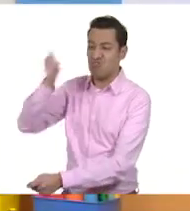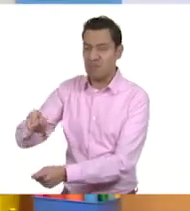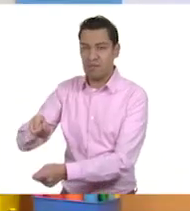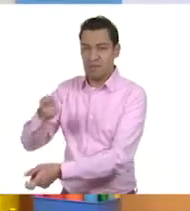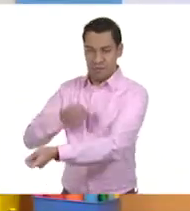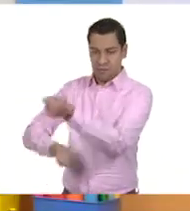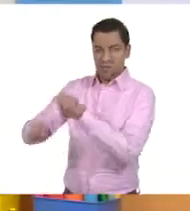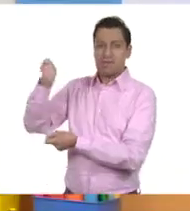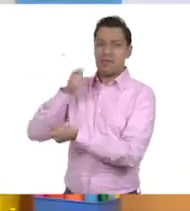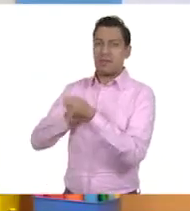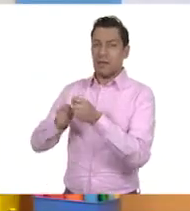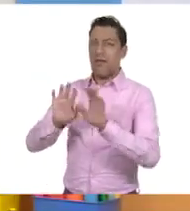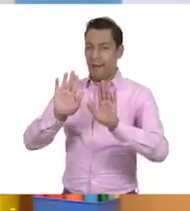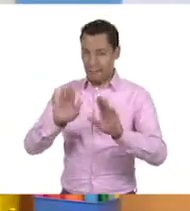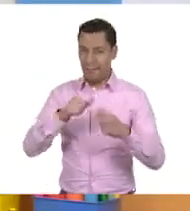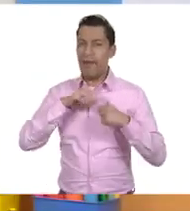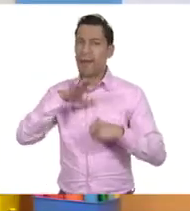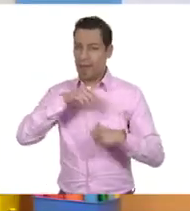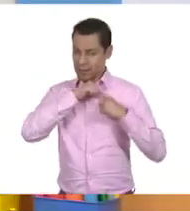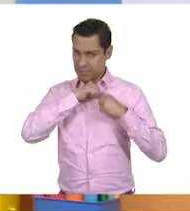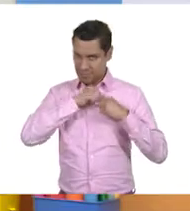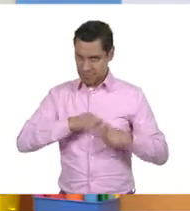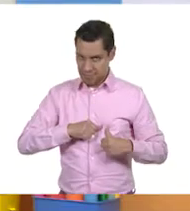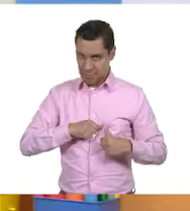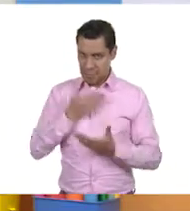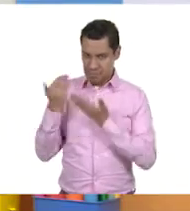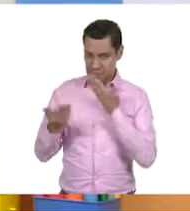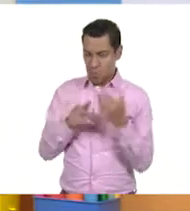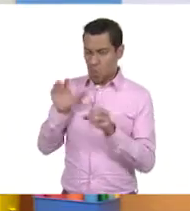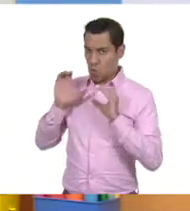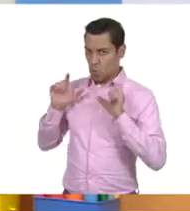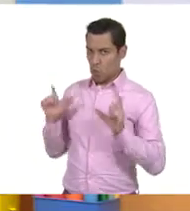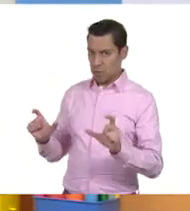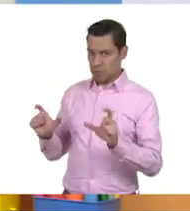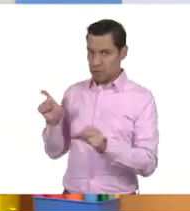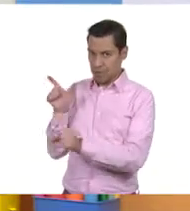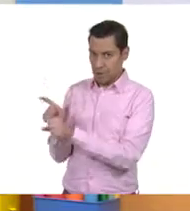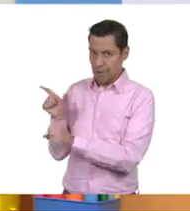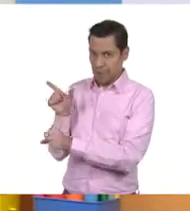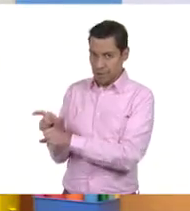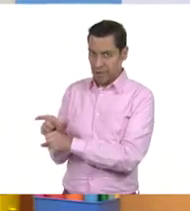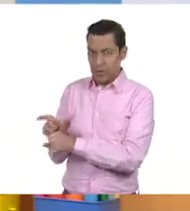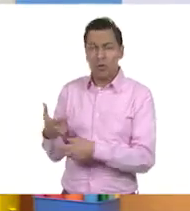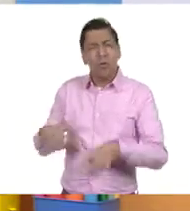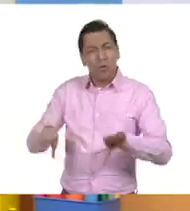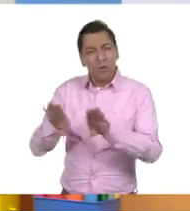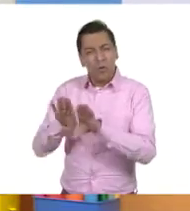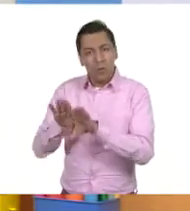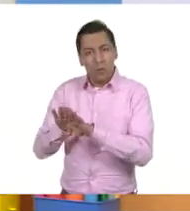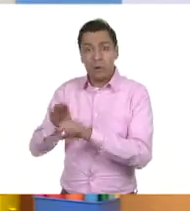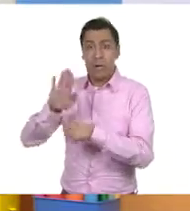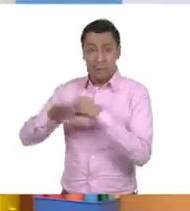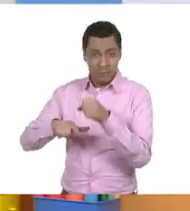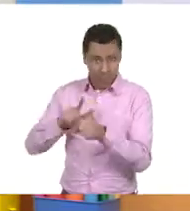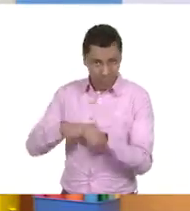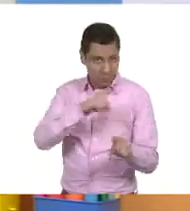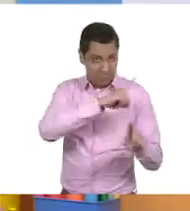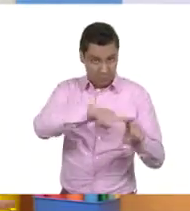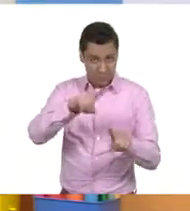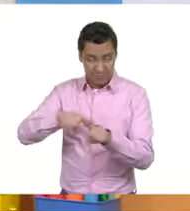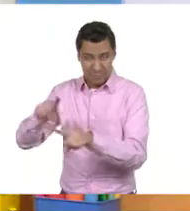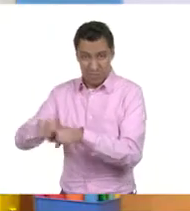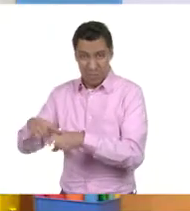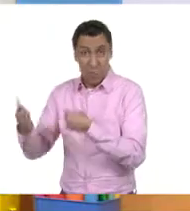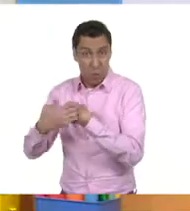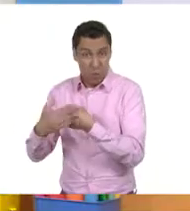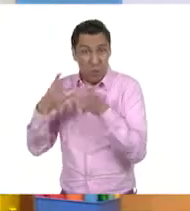hay personas que se dedican al estudio y a la guarda o el cuidado precisamente de todas estas especies de animales que están